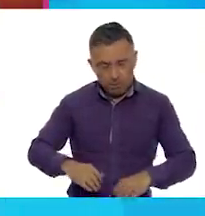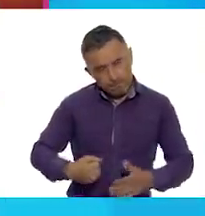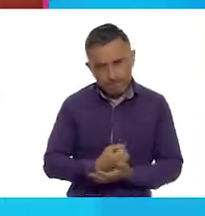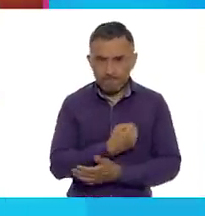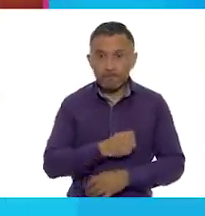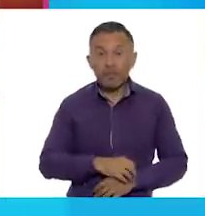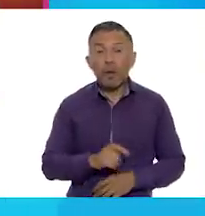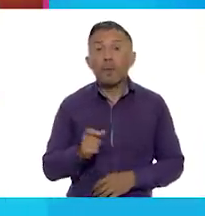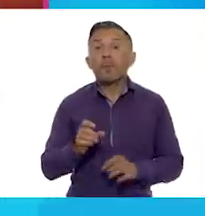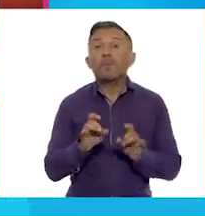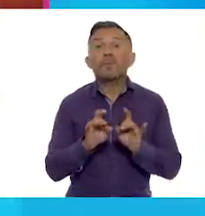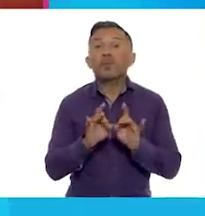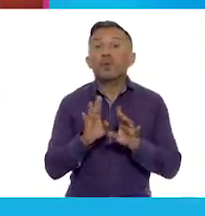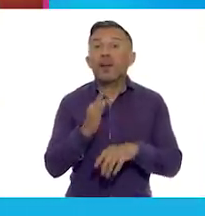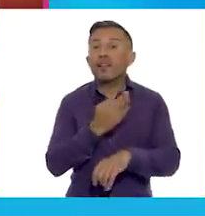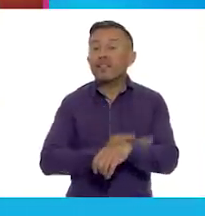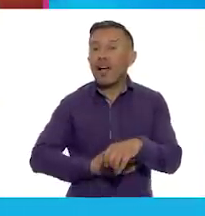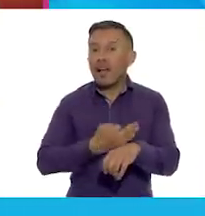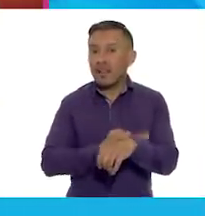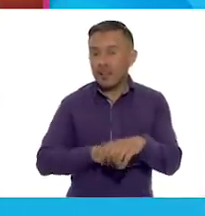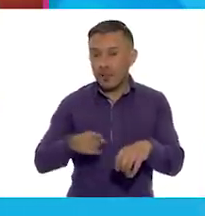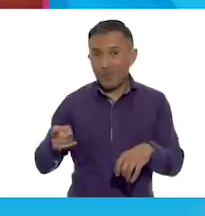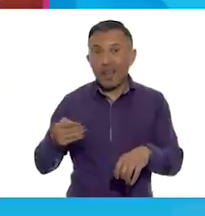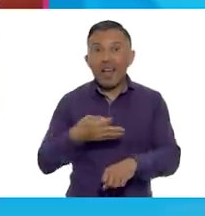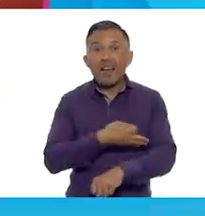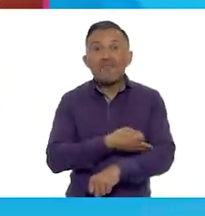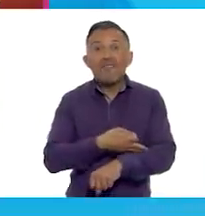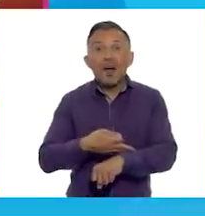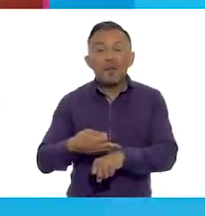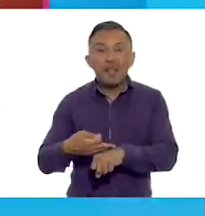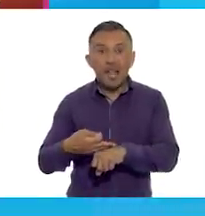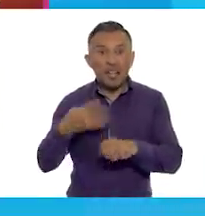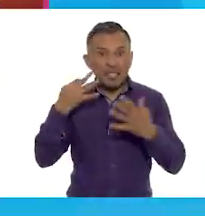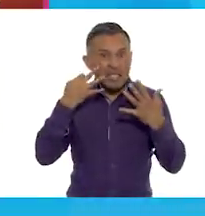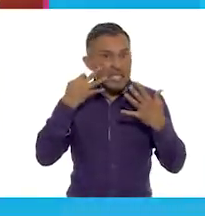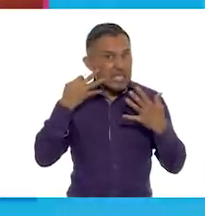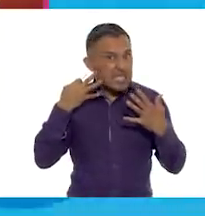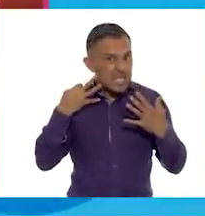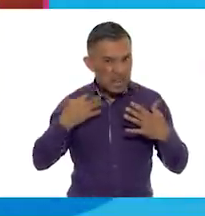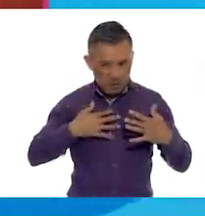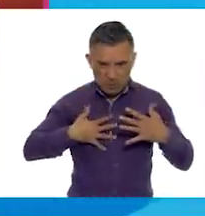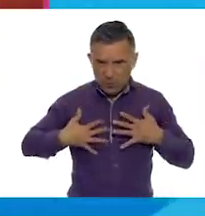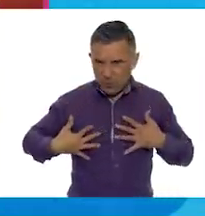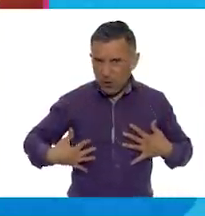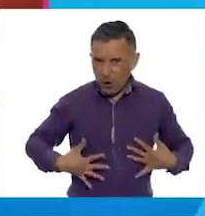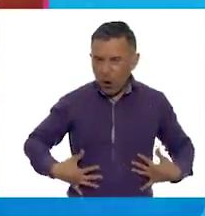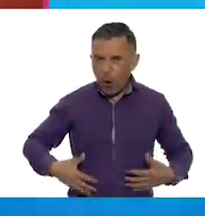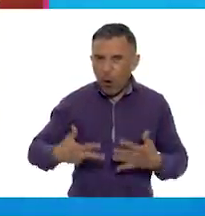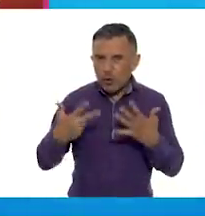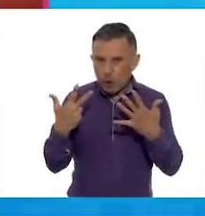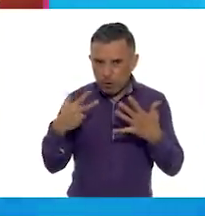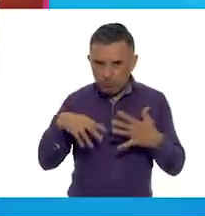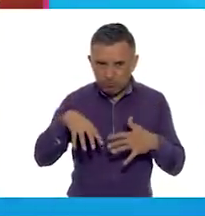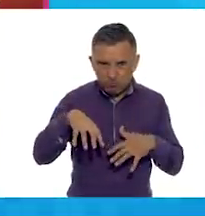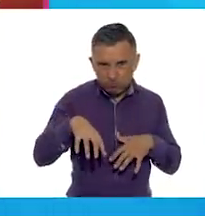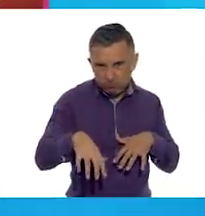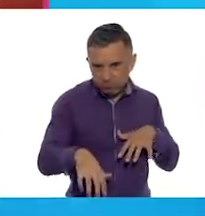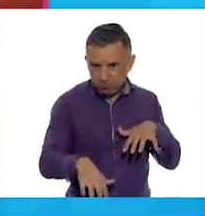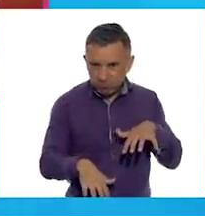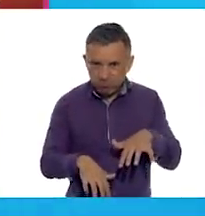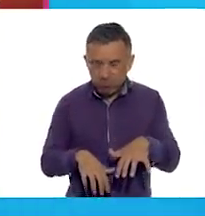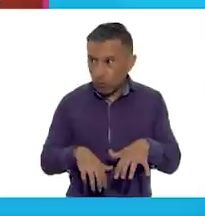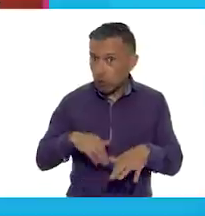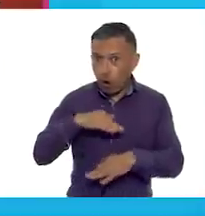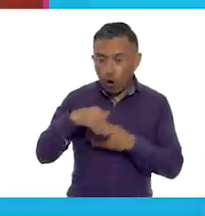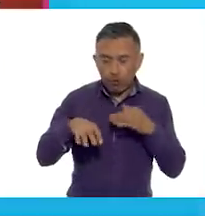excursión al río una familia de ocho tigres, y ante el asombro de todos, ¿qué creen que ocurrió?